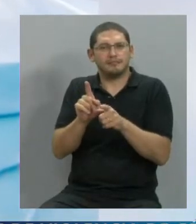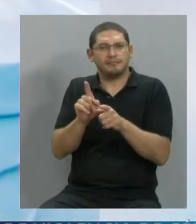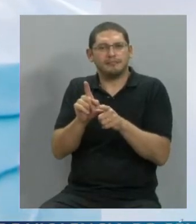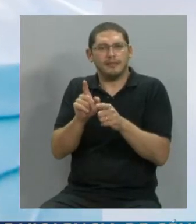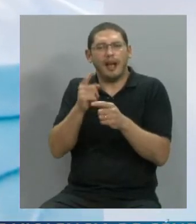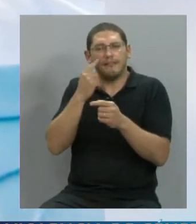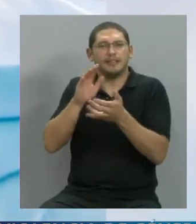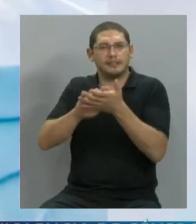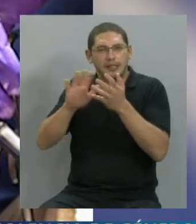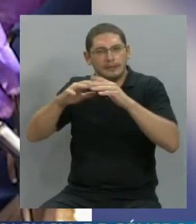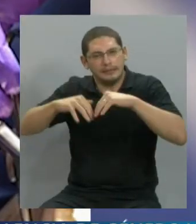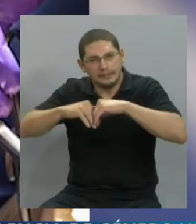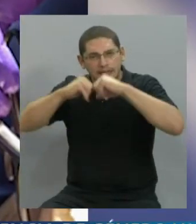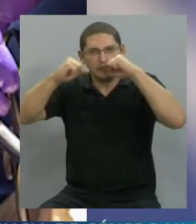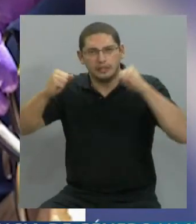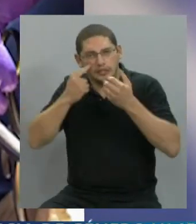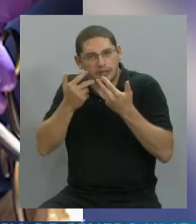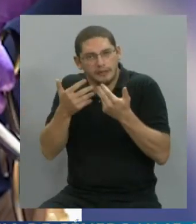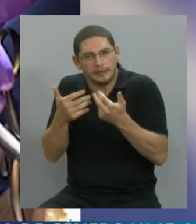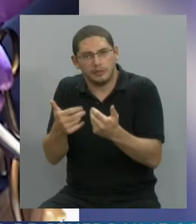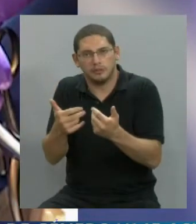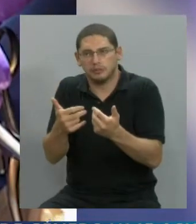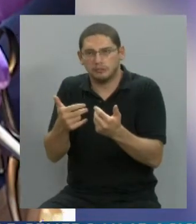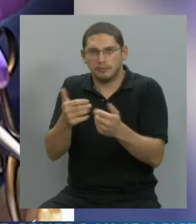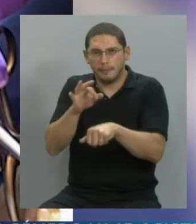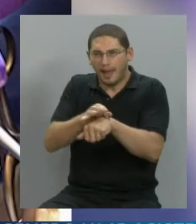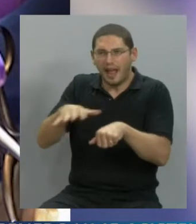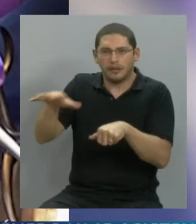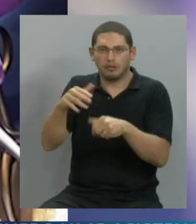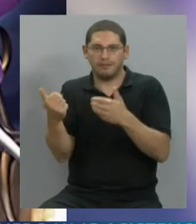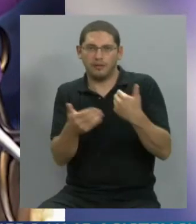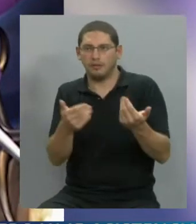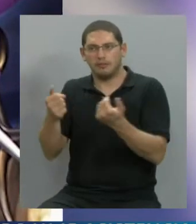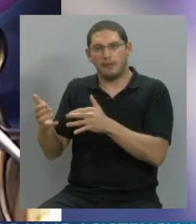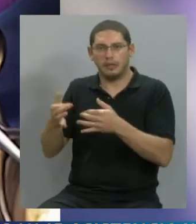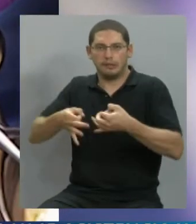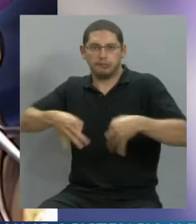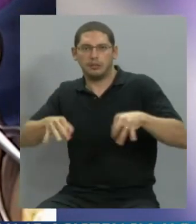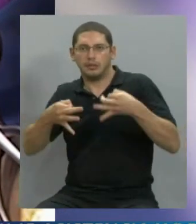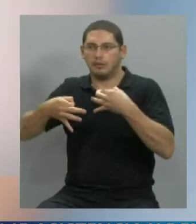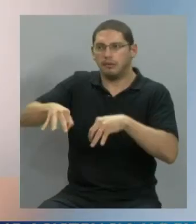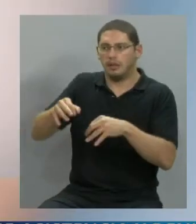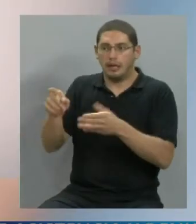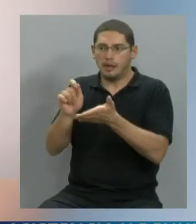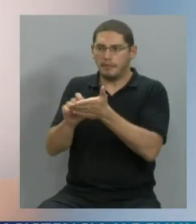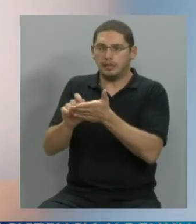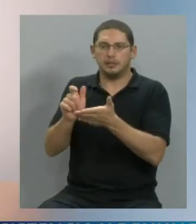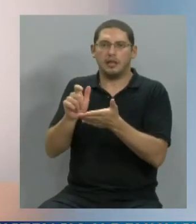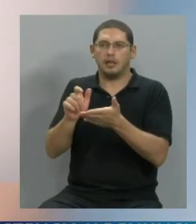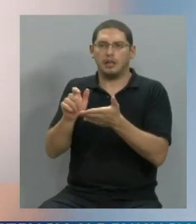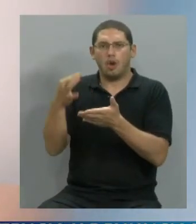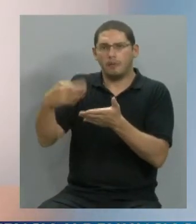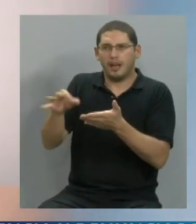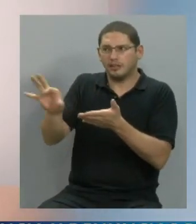lo que es el mundo realmente médico y cómo se escapan y cómo se cubren las pericias. Uno tiene la obligación de